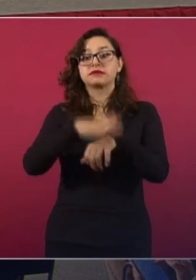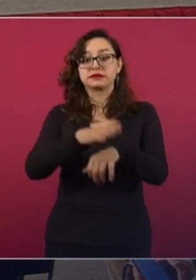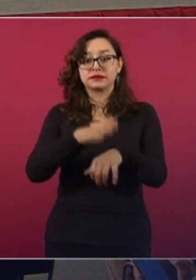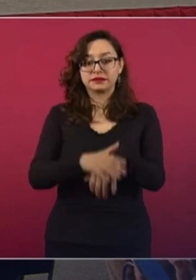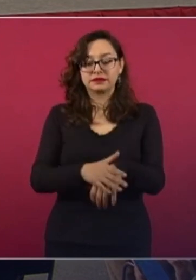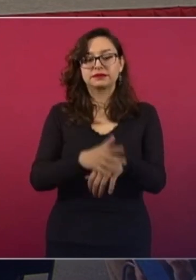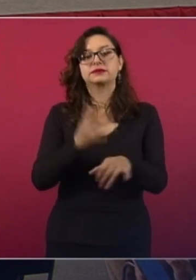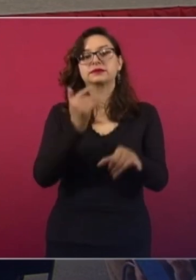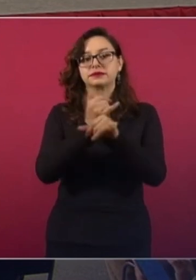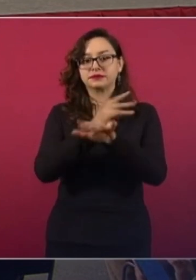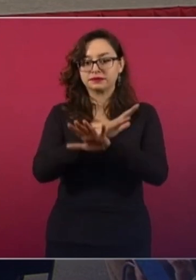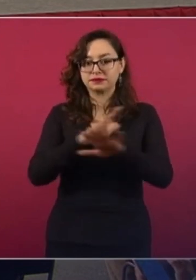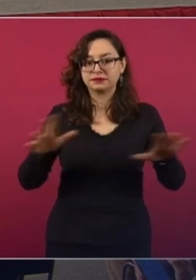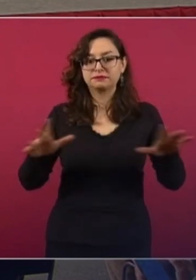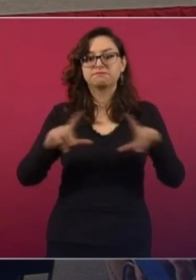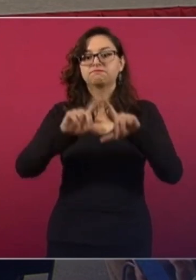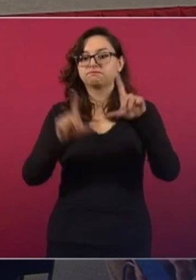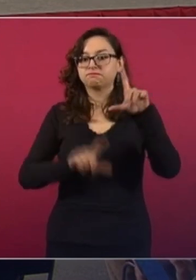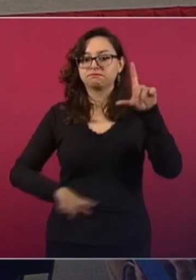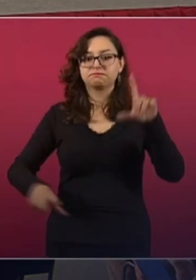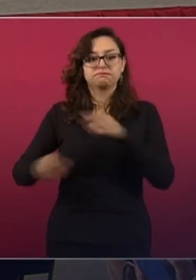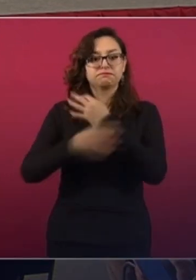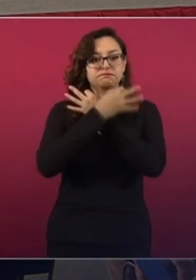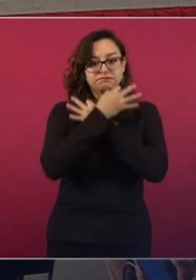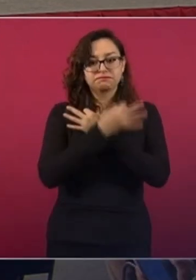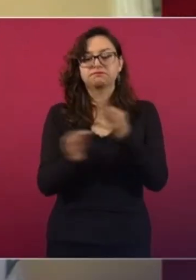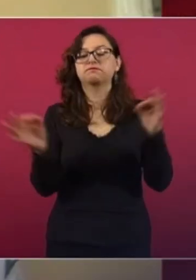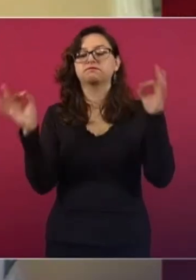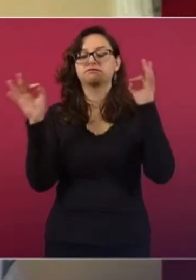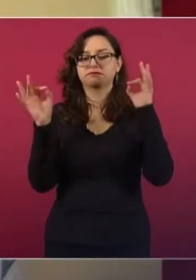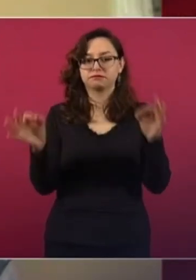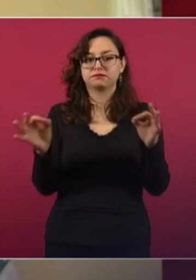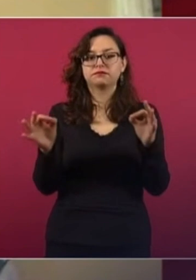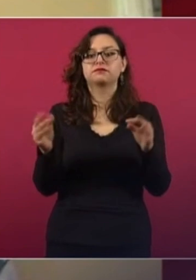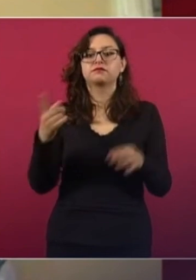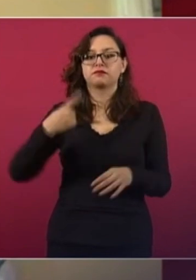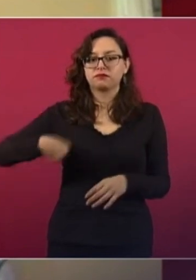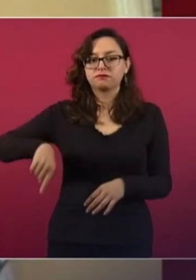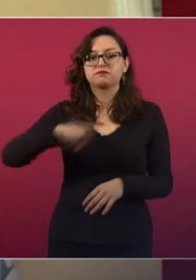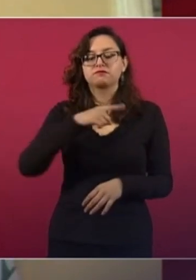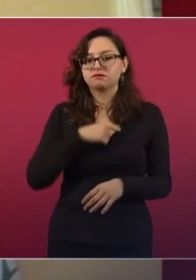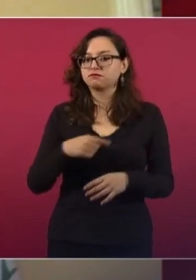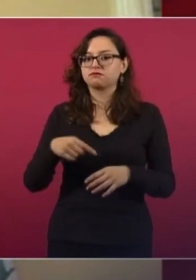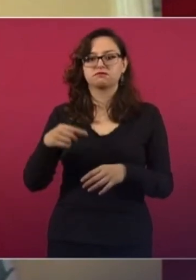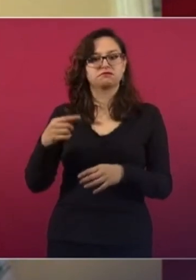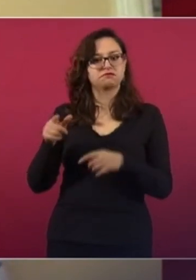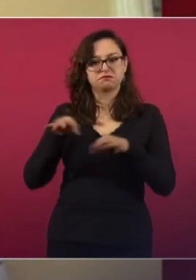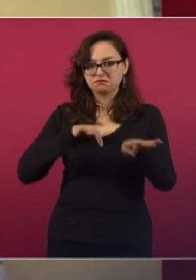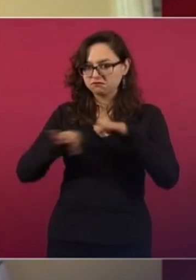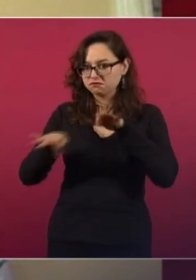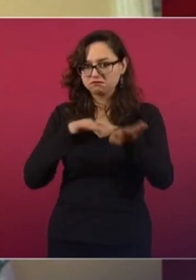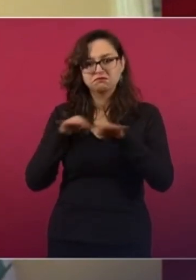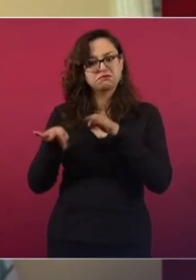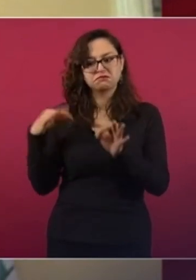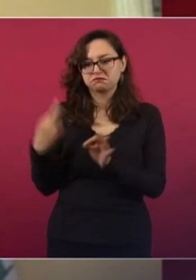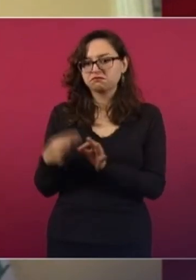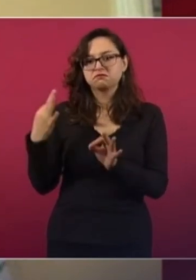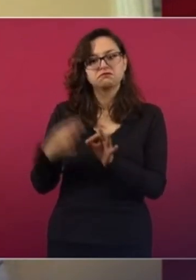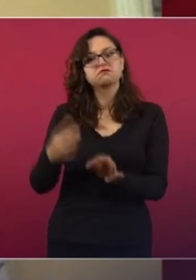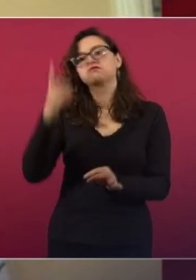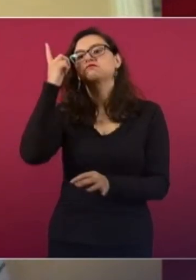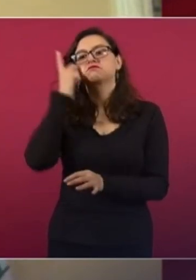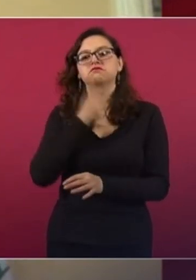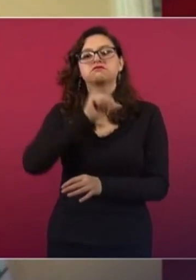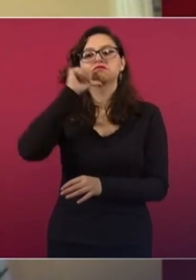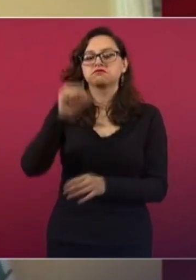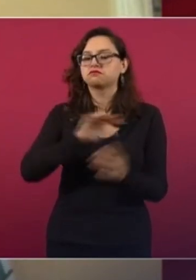y al pueblo de México y a los medios de comunicación que no hemos dormido. Estamos trabajando día y